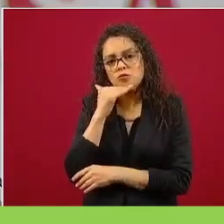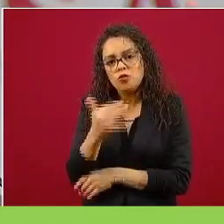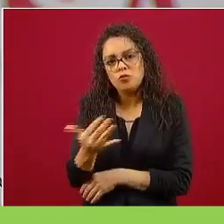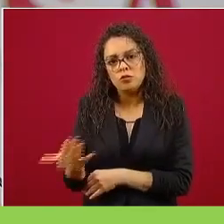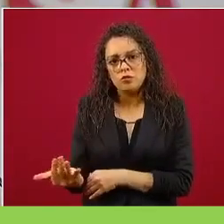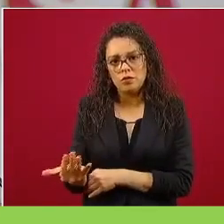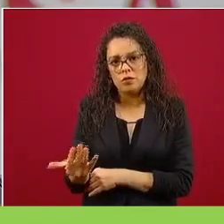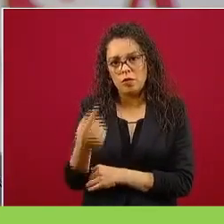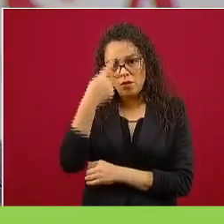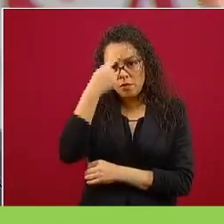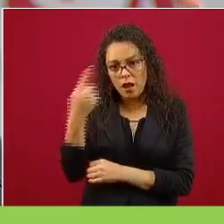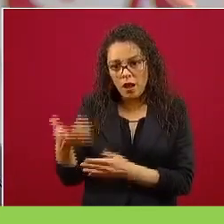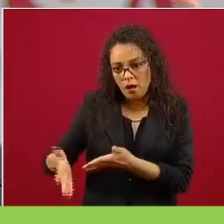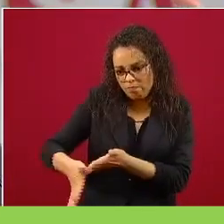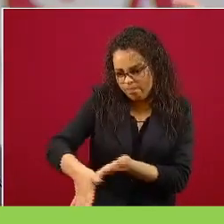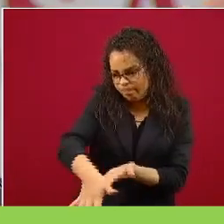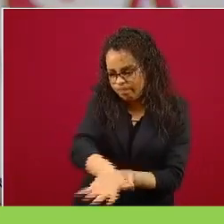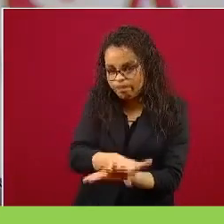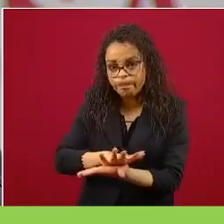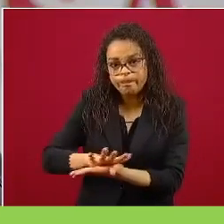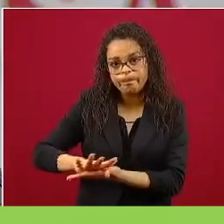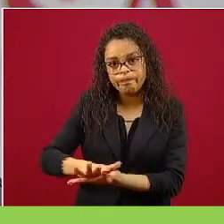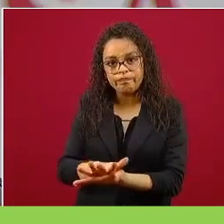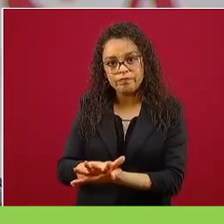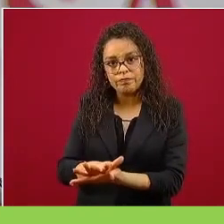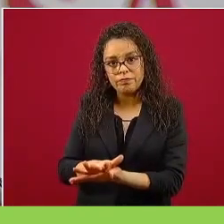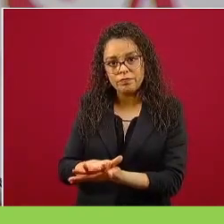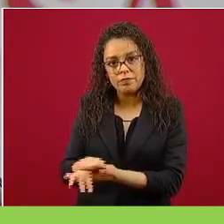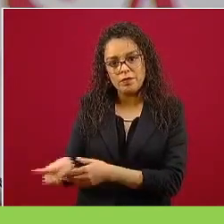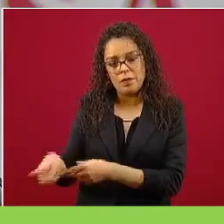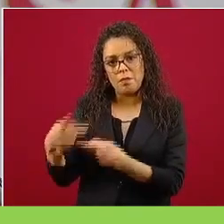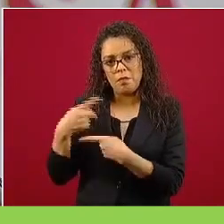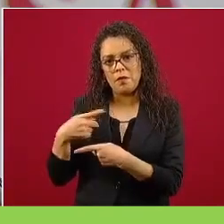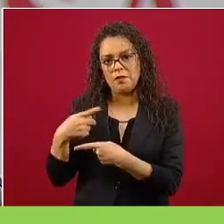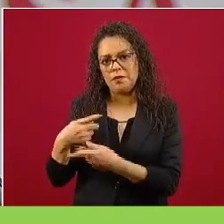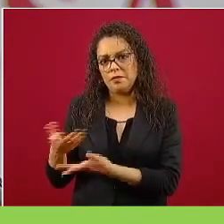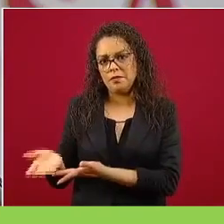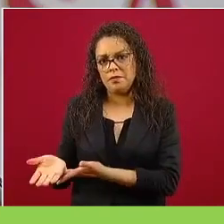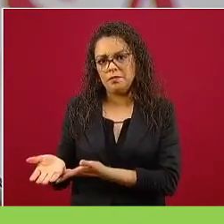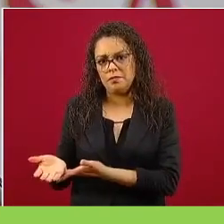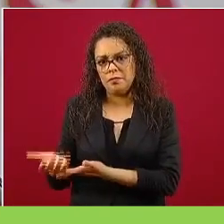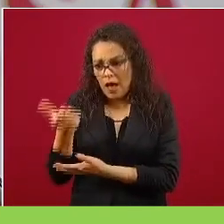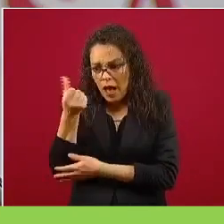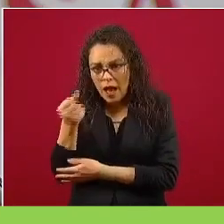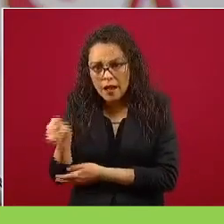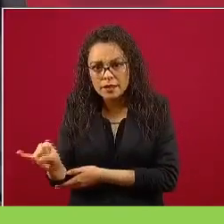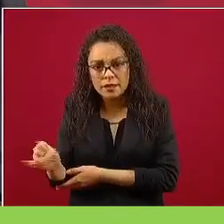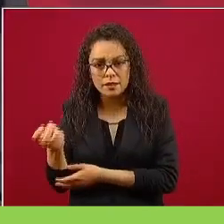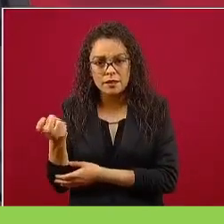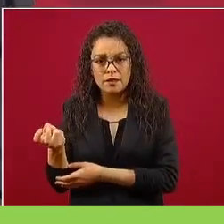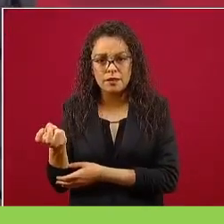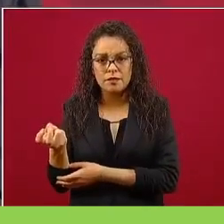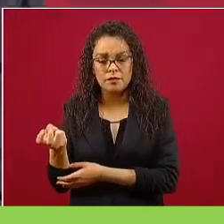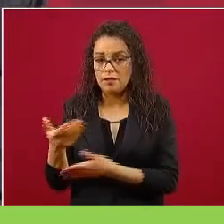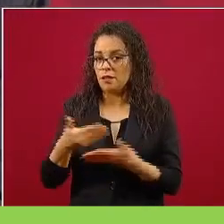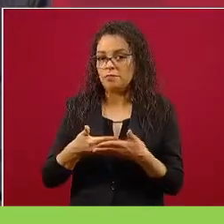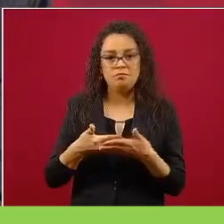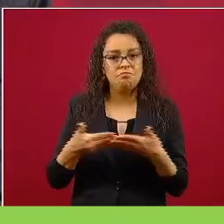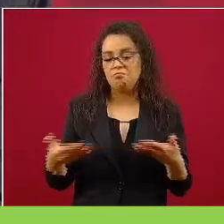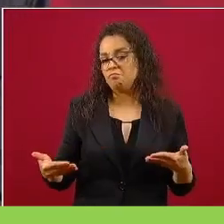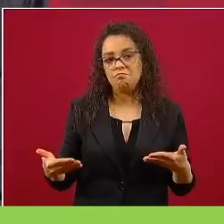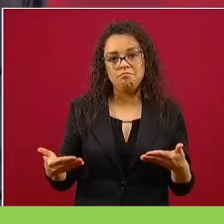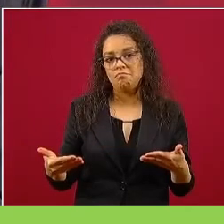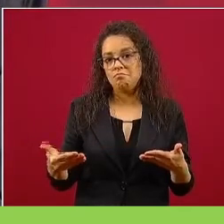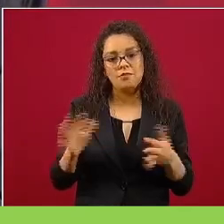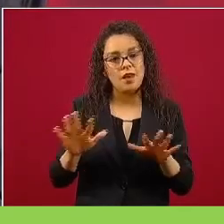destruían a adversarios de esa manera. Ahora no es así.